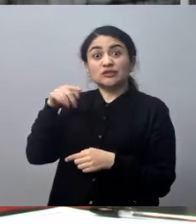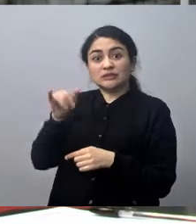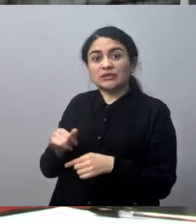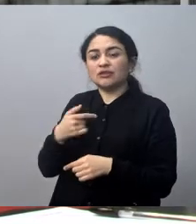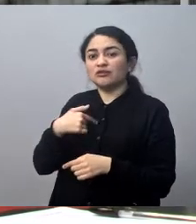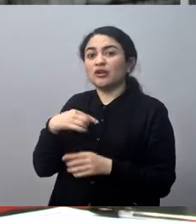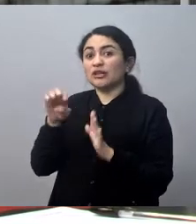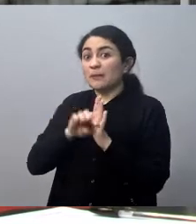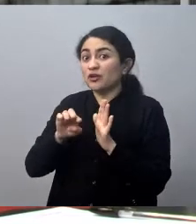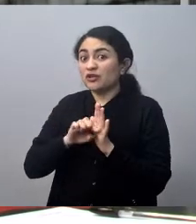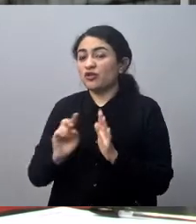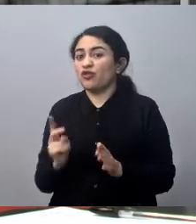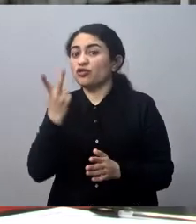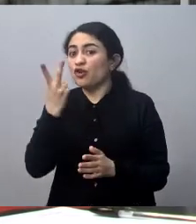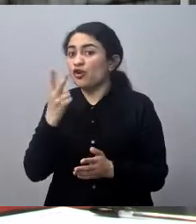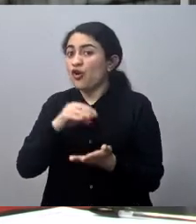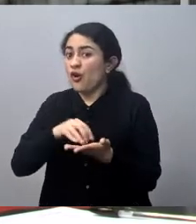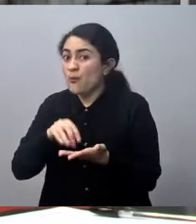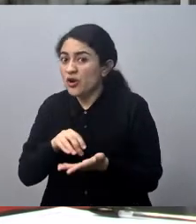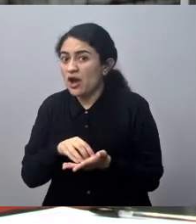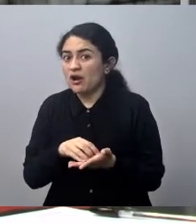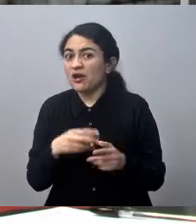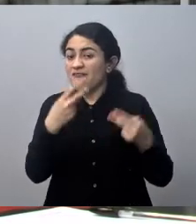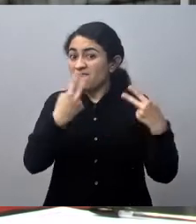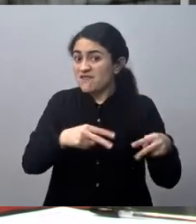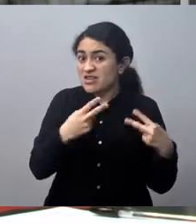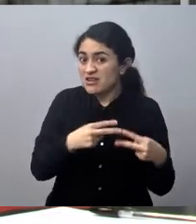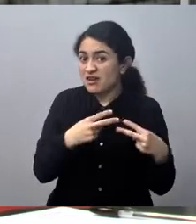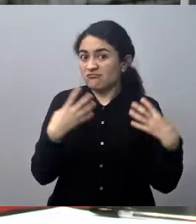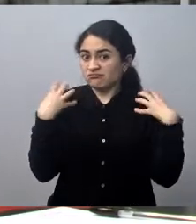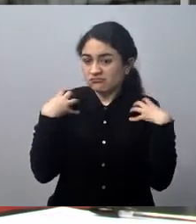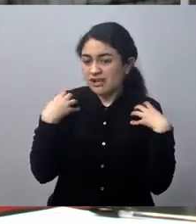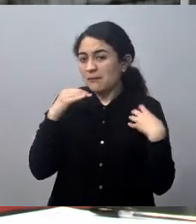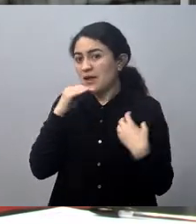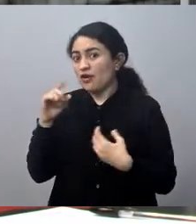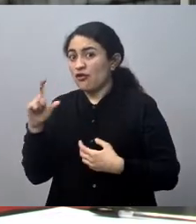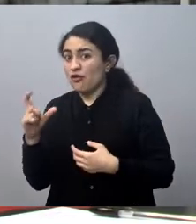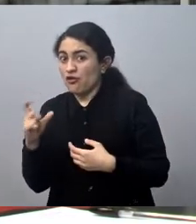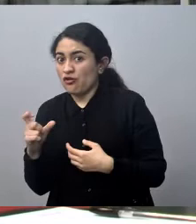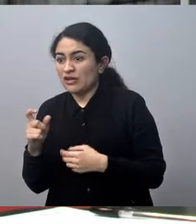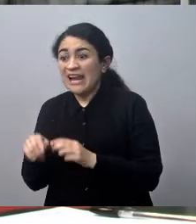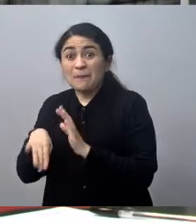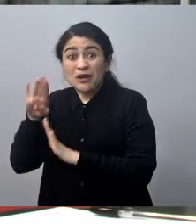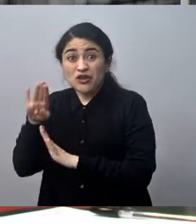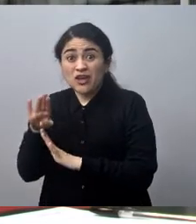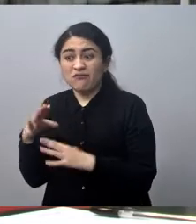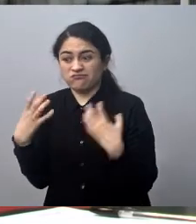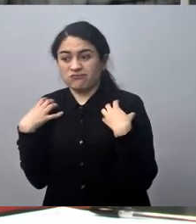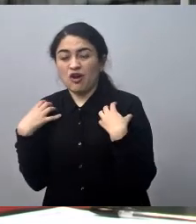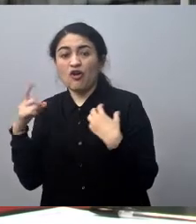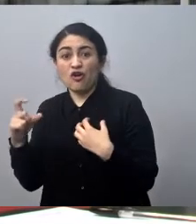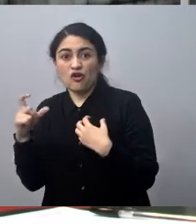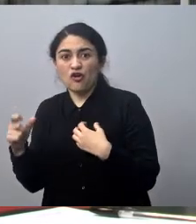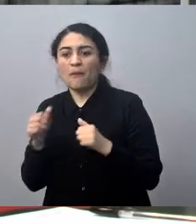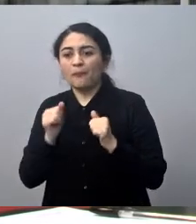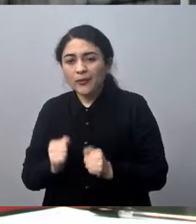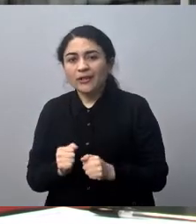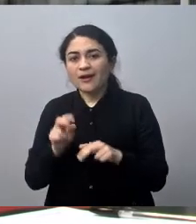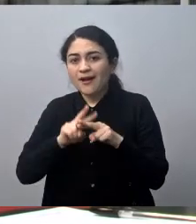bicomunal, porque hay un porcentaje en Viña del Mar y otro en Concon, la mayoría en Concon, puede hacerse por etapa.